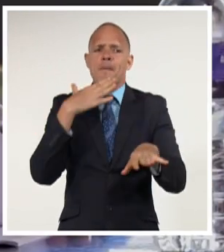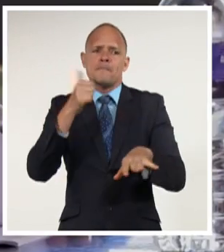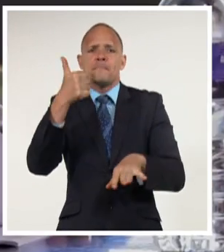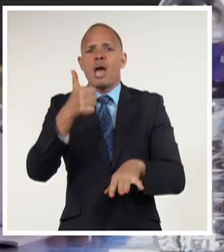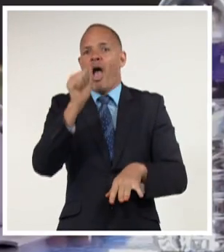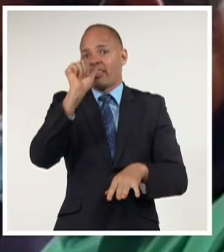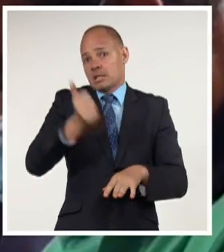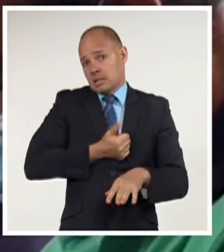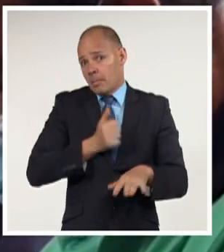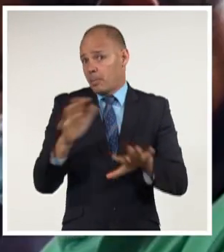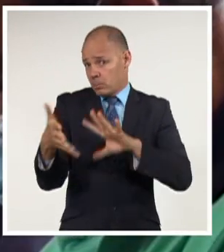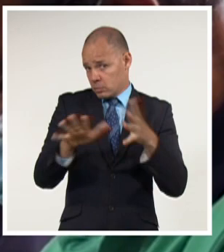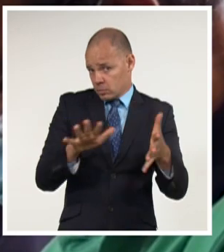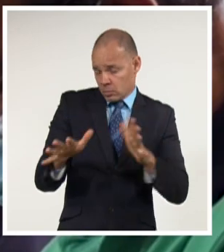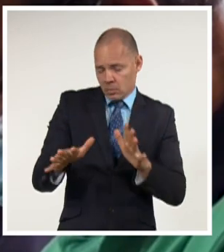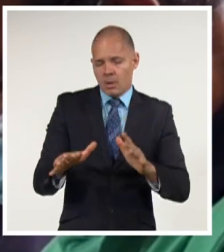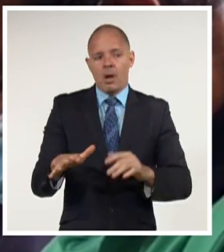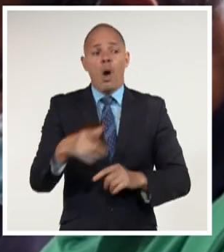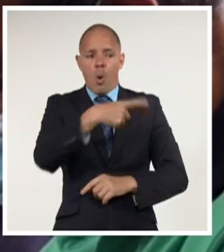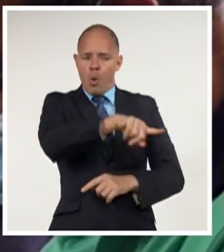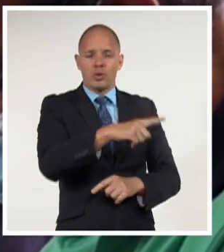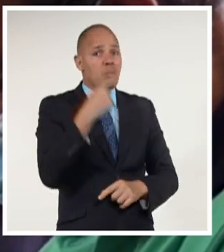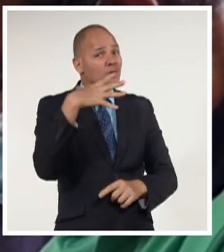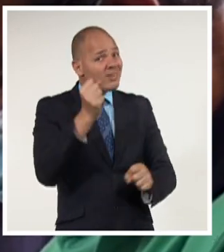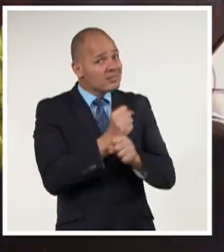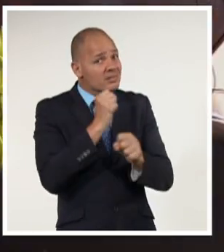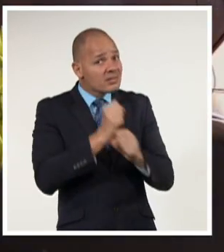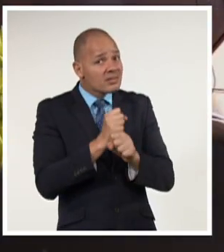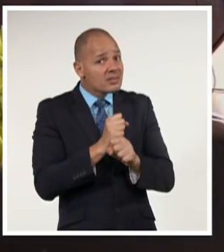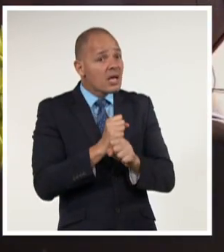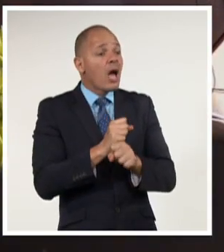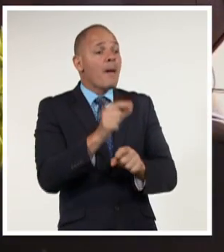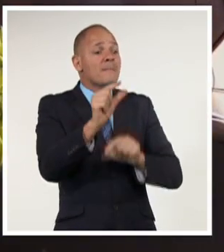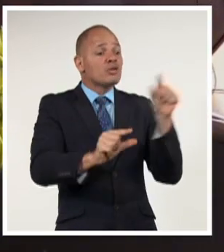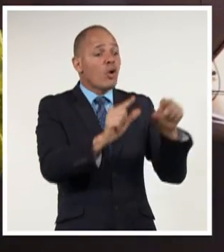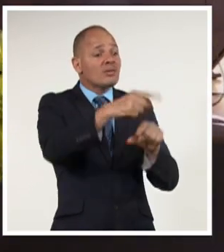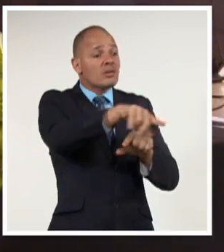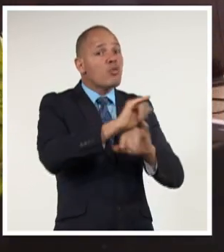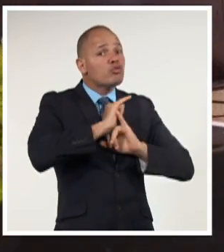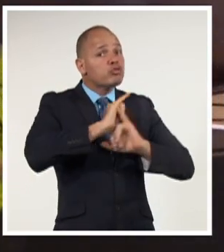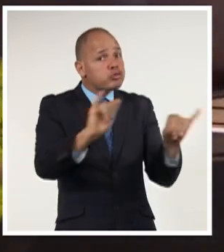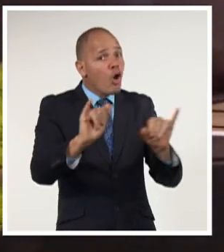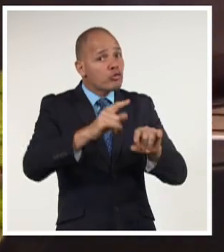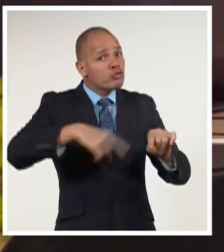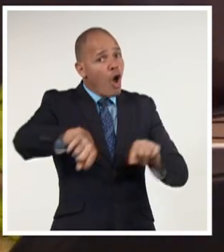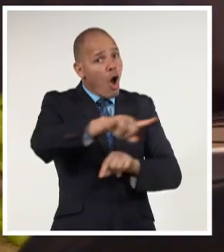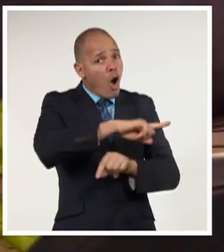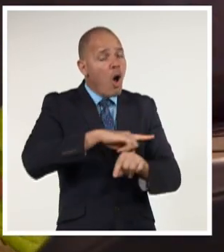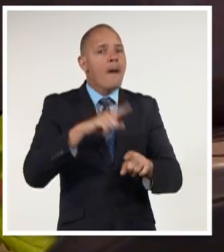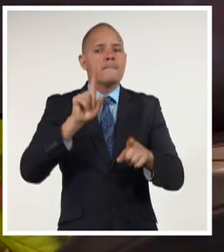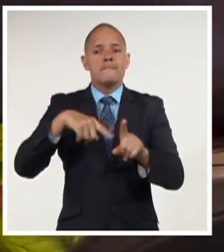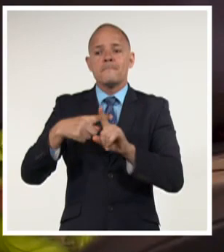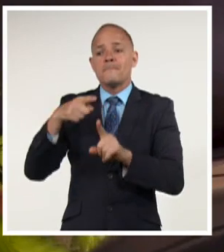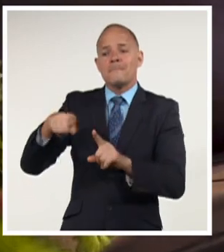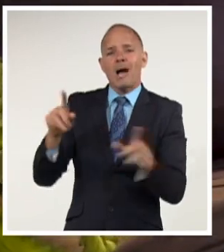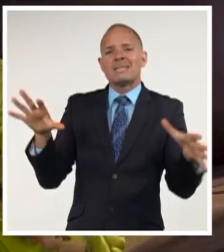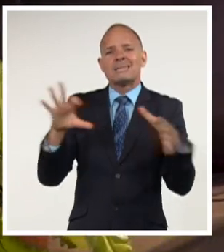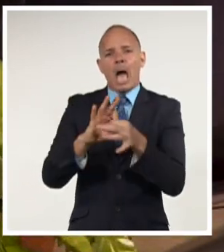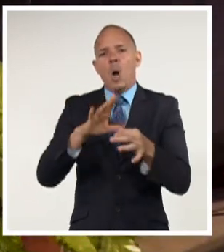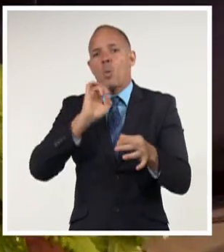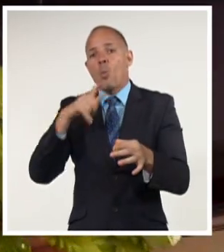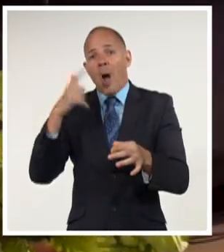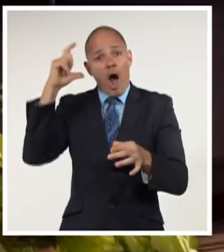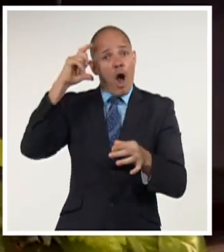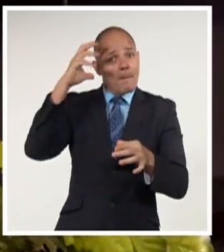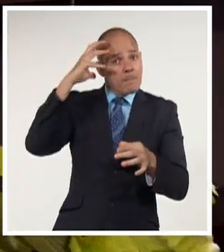trabajadores, una parte de todo el aseguramiento político que dé el partido, del trabajo con el gobierno para mejorar las condiciones como lo han